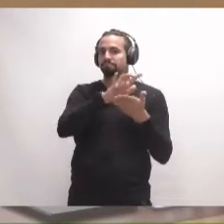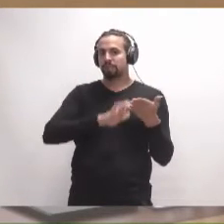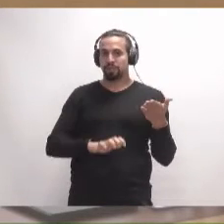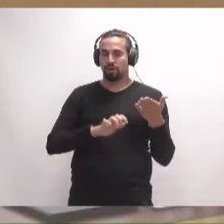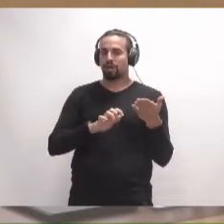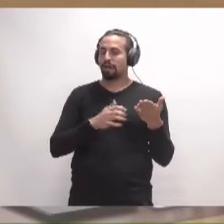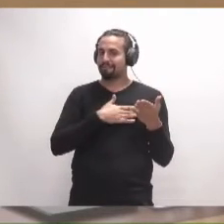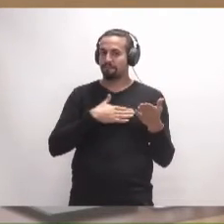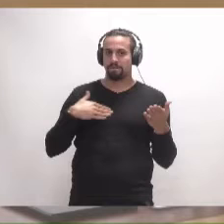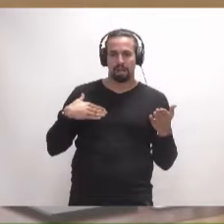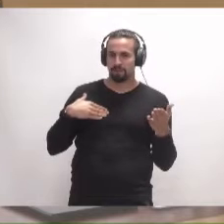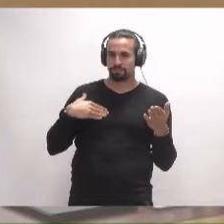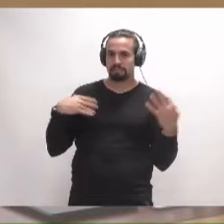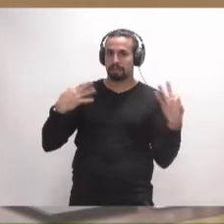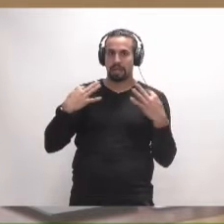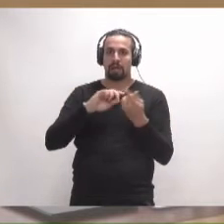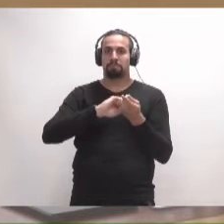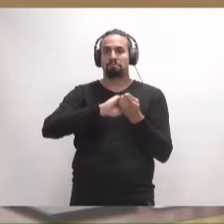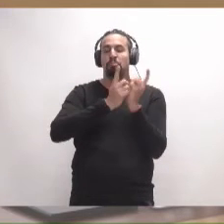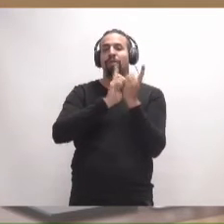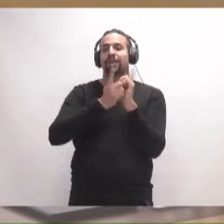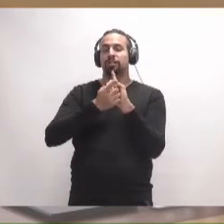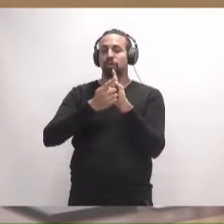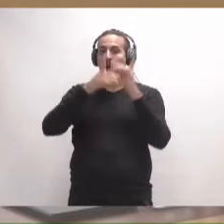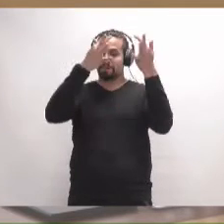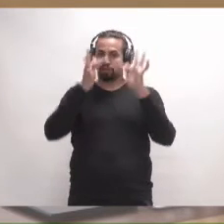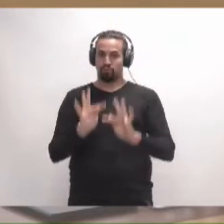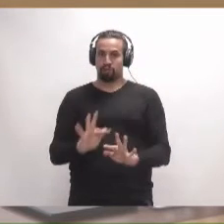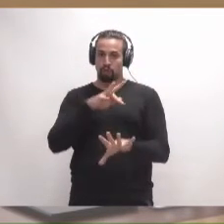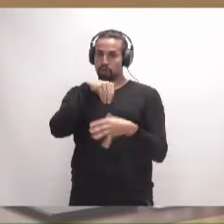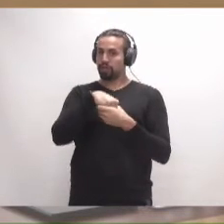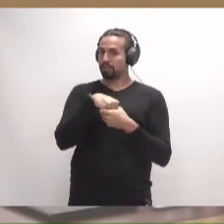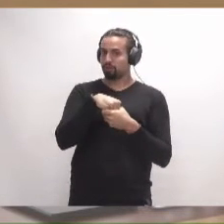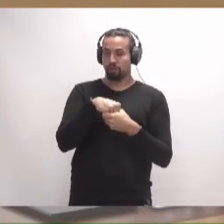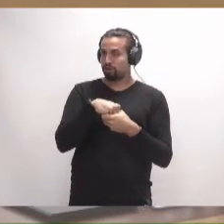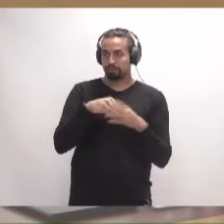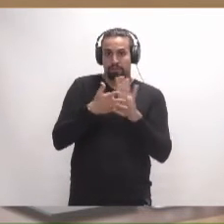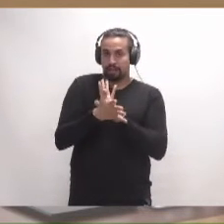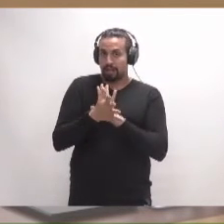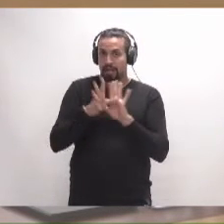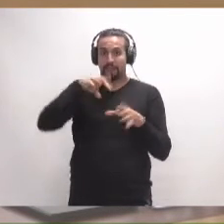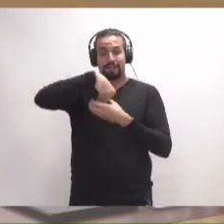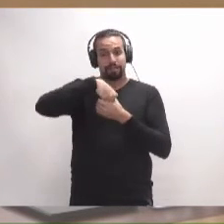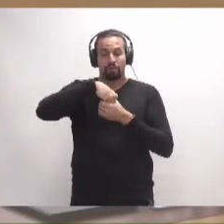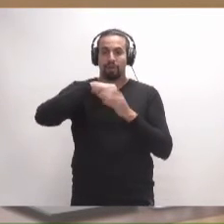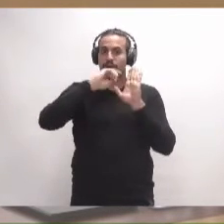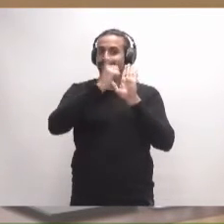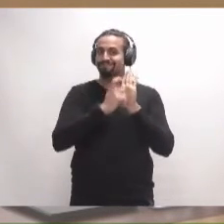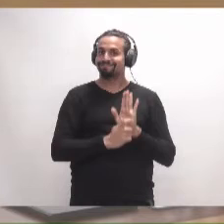buscan una modificación en el presupuesto no se encuentran dentro de todos los preceptos legales